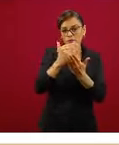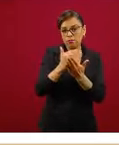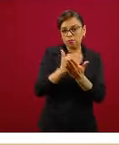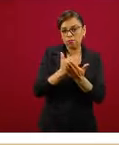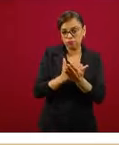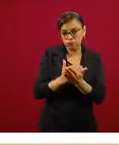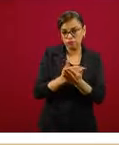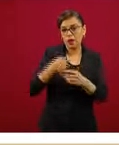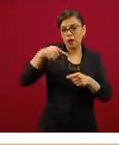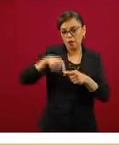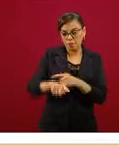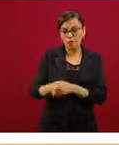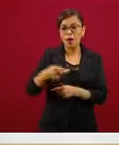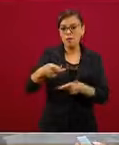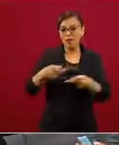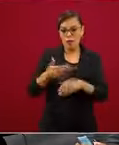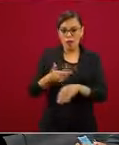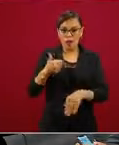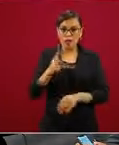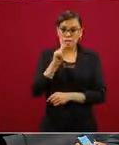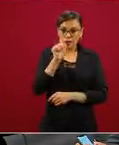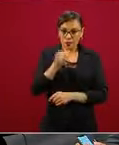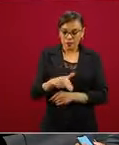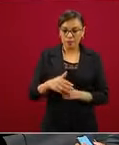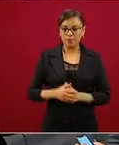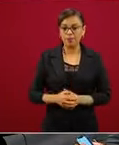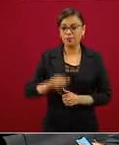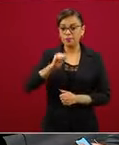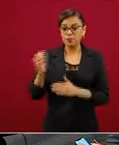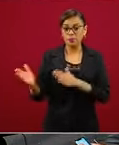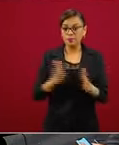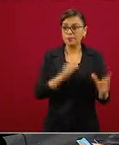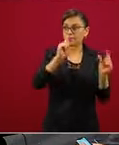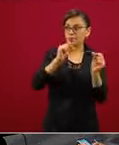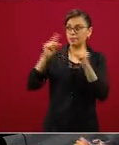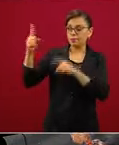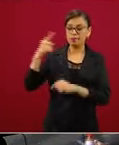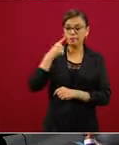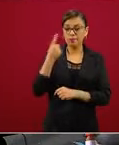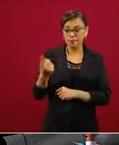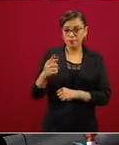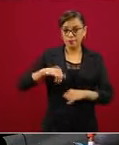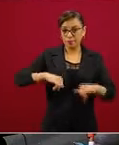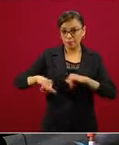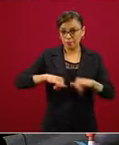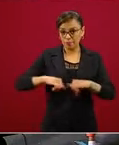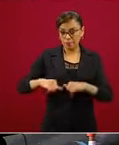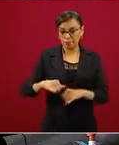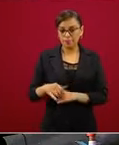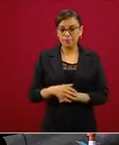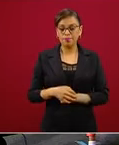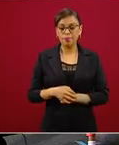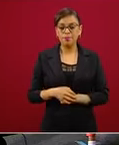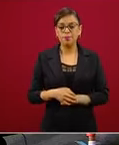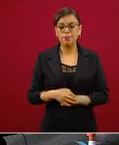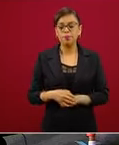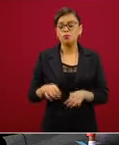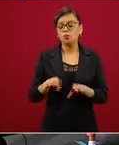En el penúltimo diapositiva vemos un mapa de lo que ilustra cuál será la mecánica de